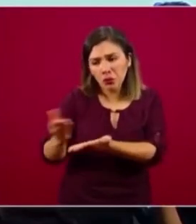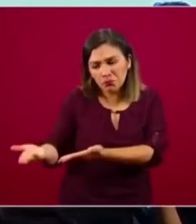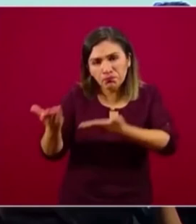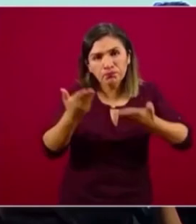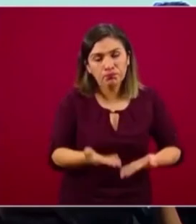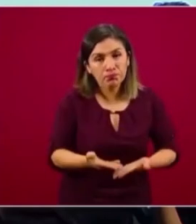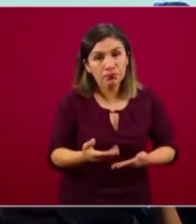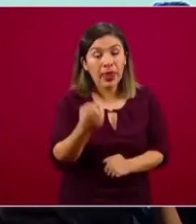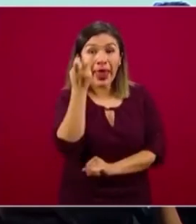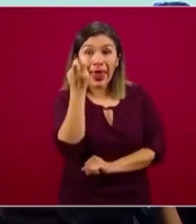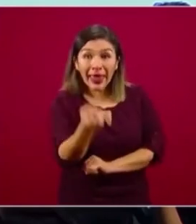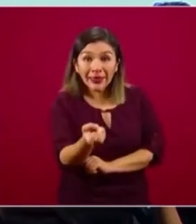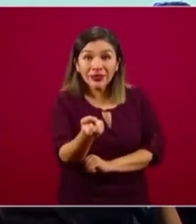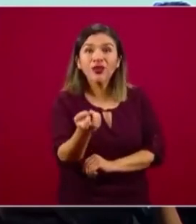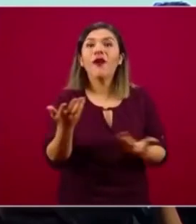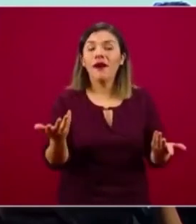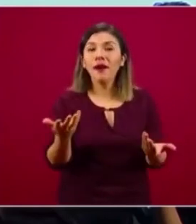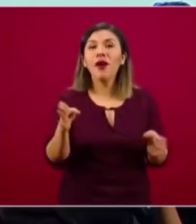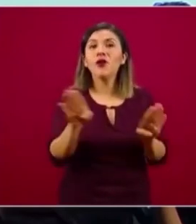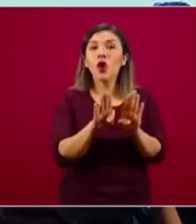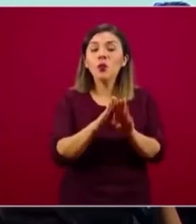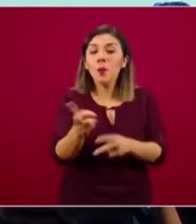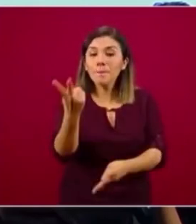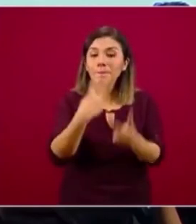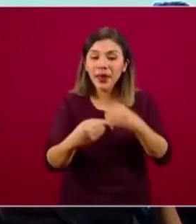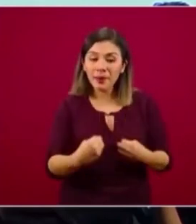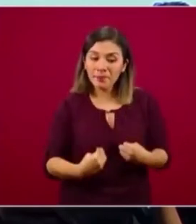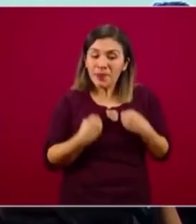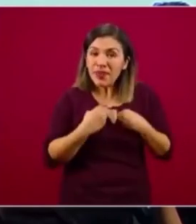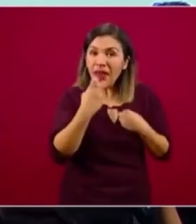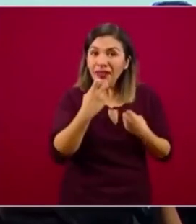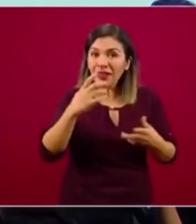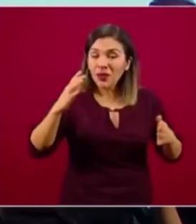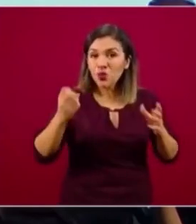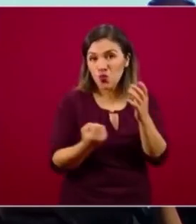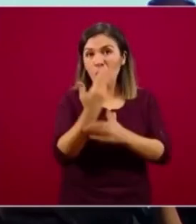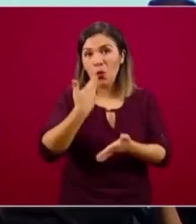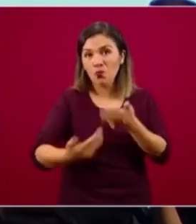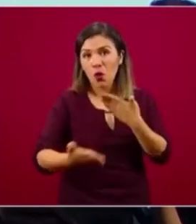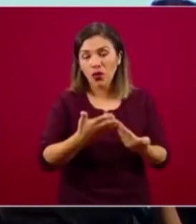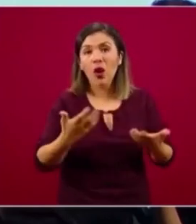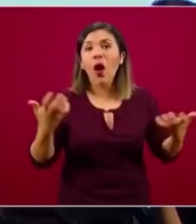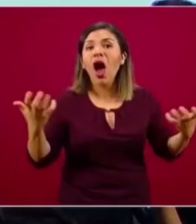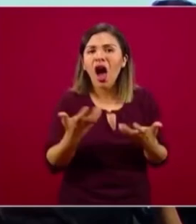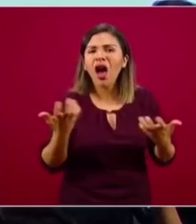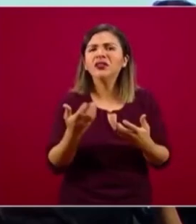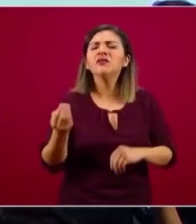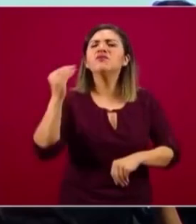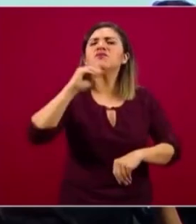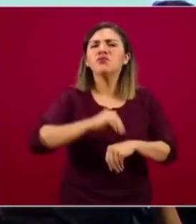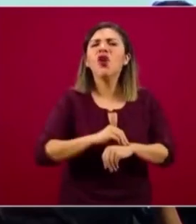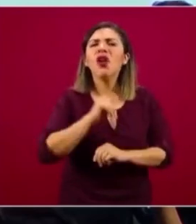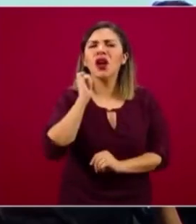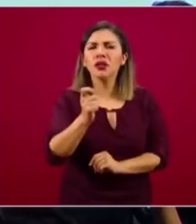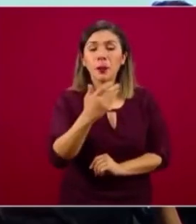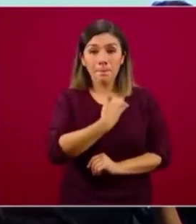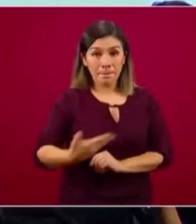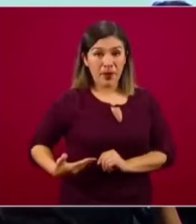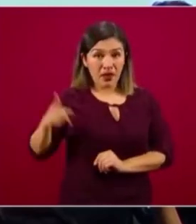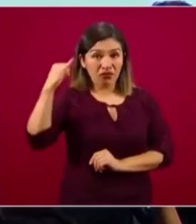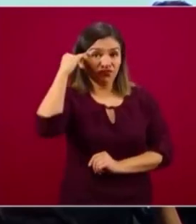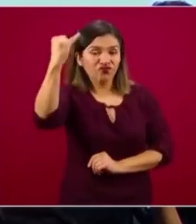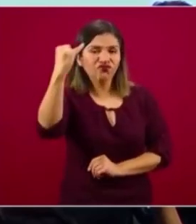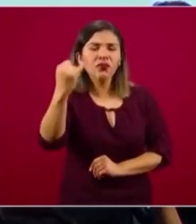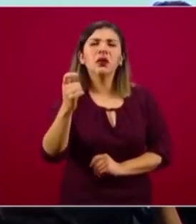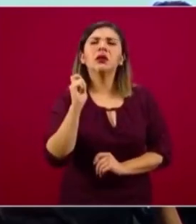Con ello, de tal forma que para darle vida a este modelo, lo que se creó el presidente